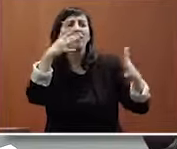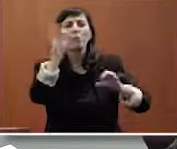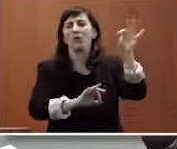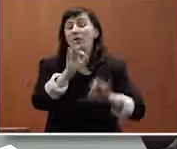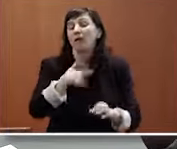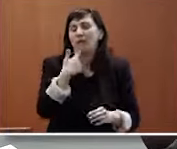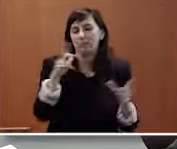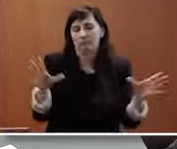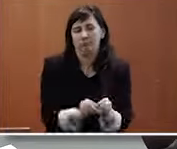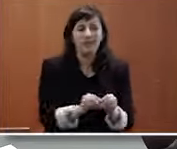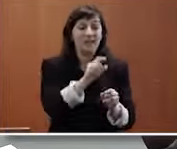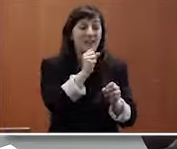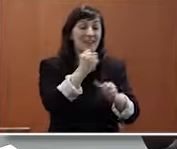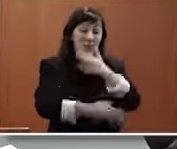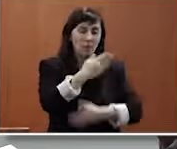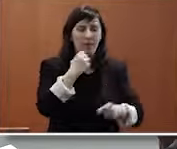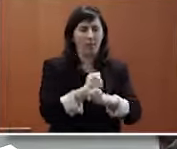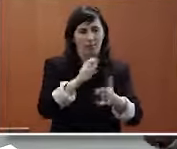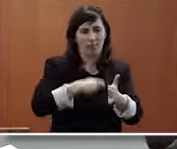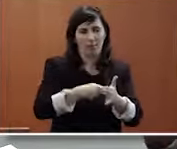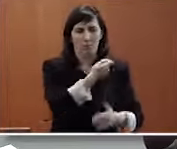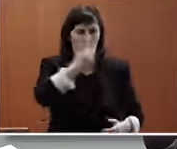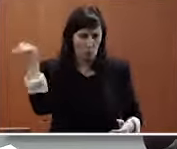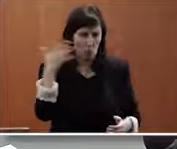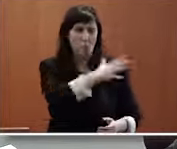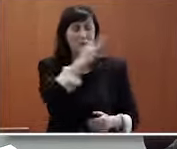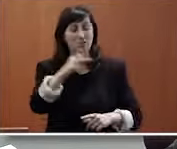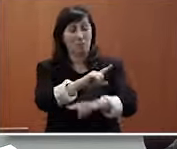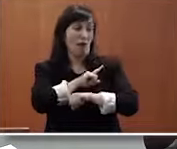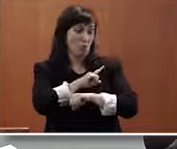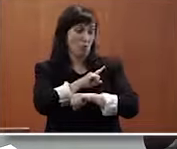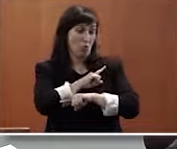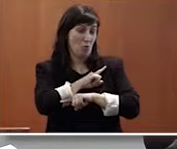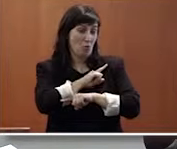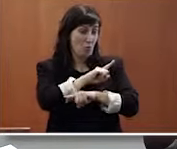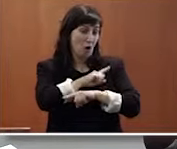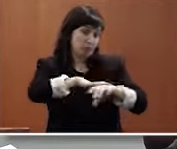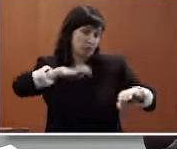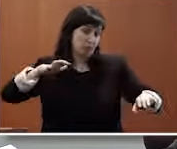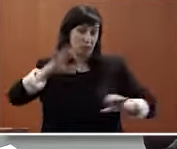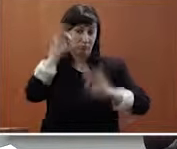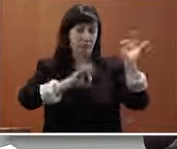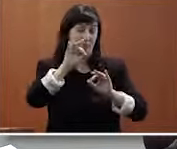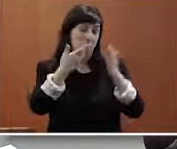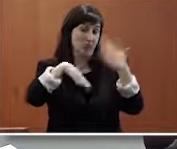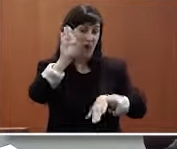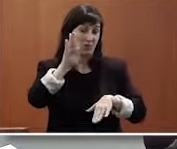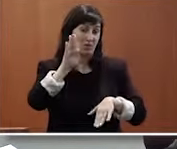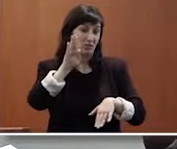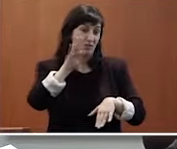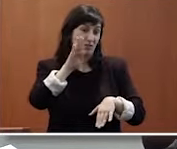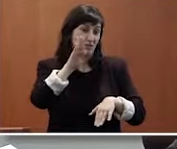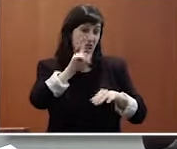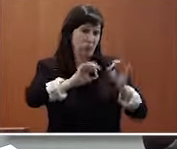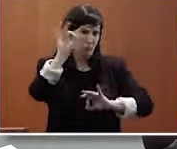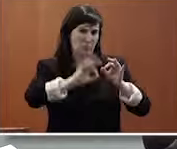actividad que es muy baja y luego dentro de eso además luego tenemos unas tasas de paro mucho mayores unas tasas de ocupación